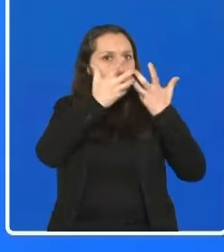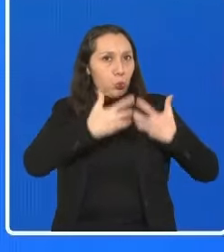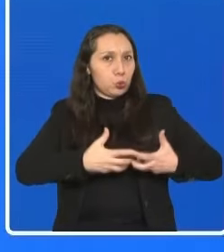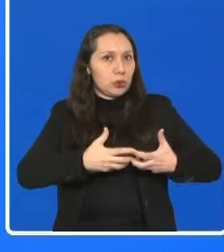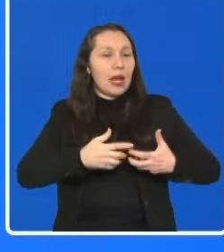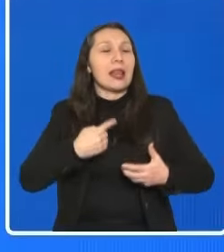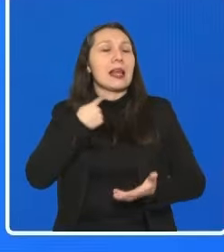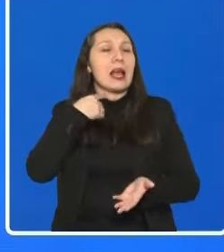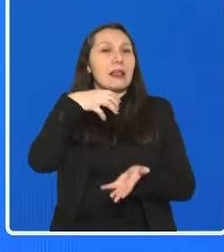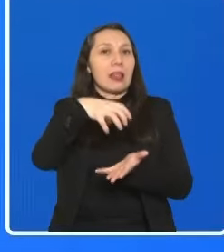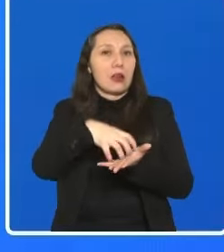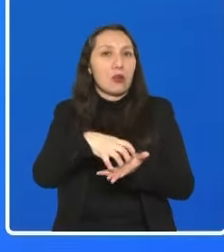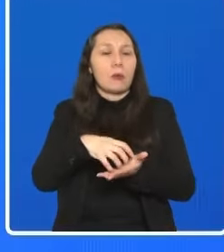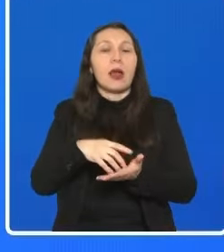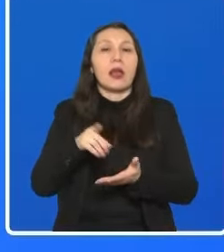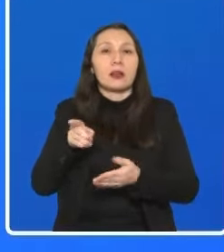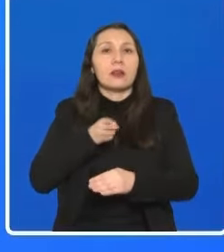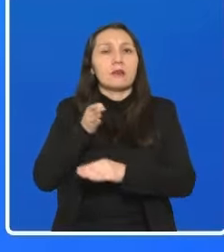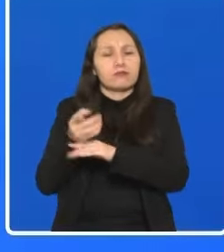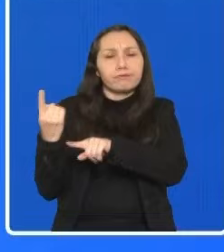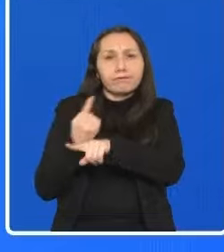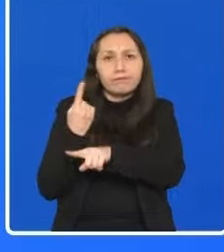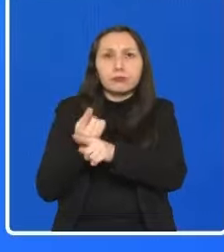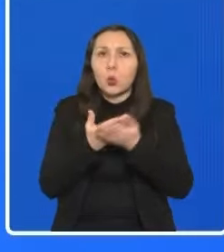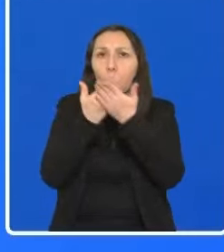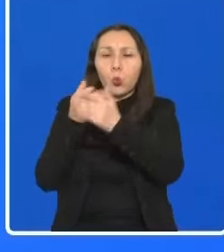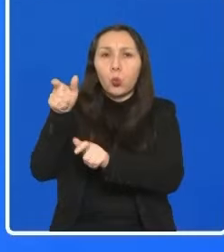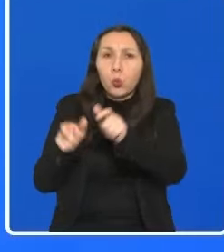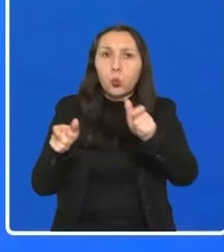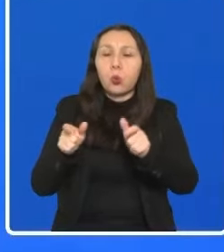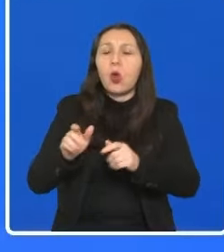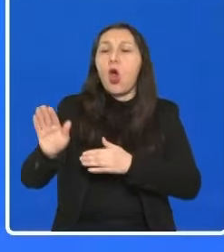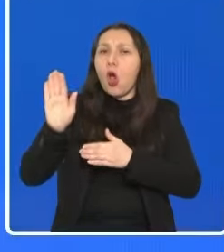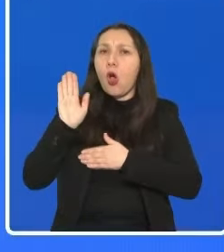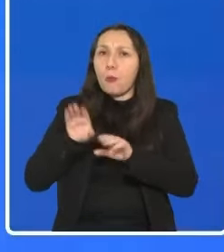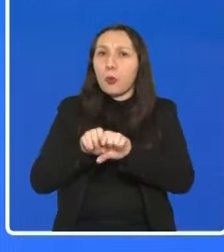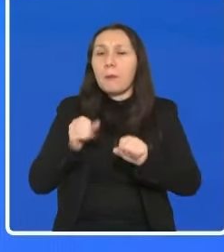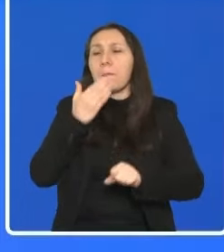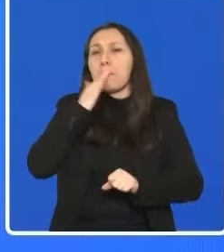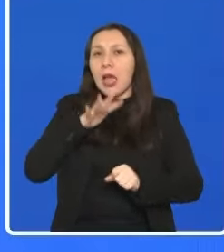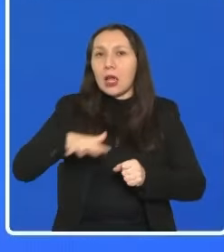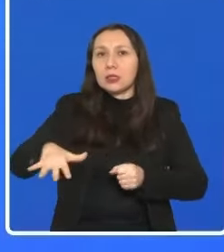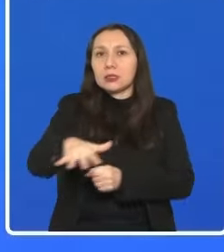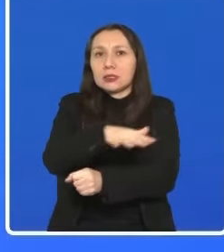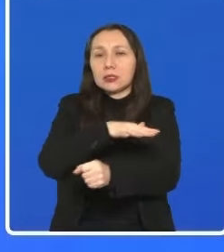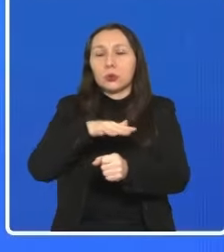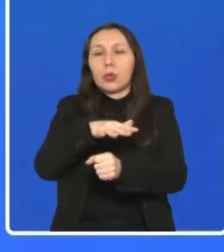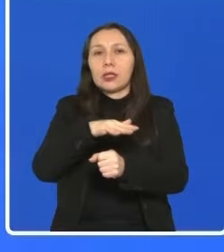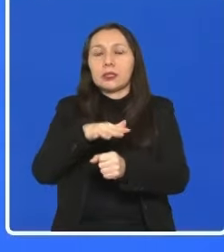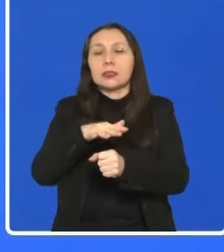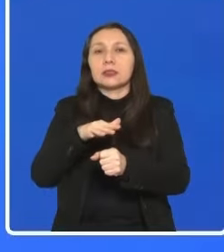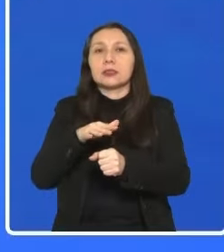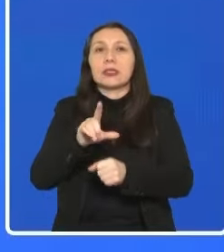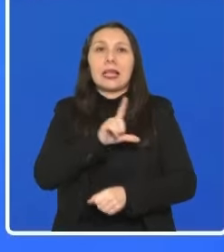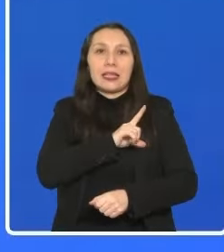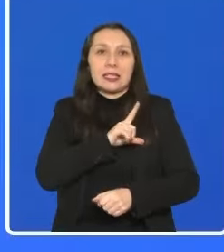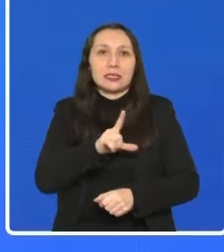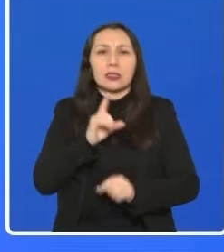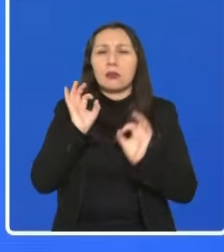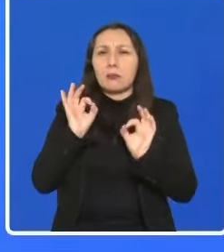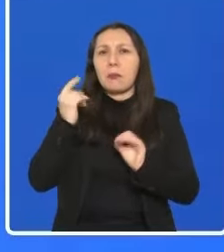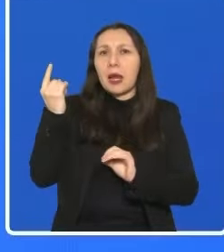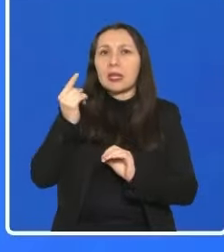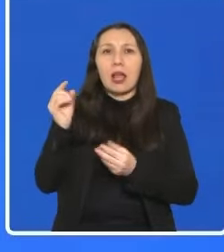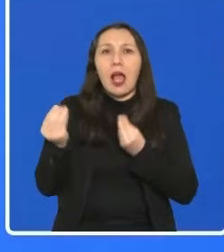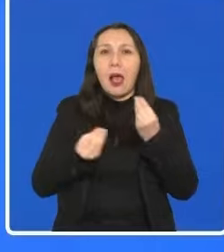de Quinta Normal, en donde estuvimos conversando con los estudiantes y nos comprometimos a mejorar las condiciones del liceo, en particular